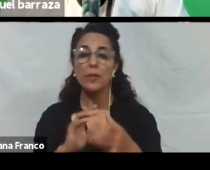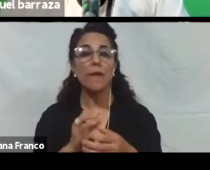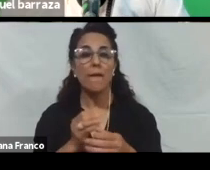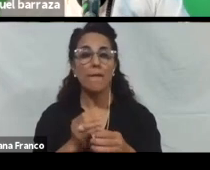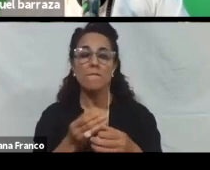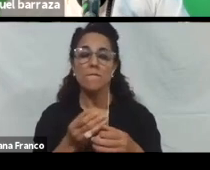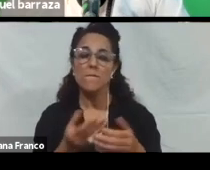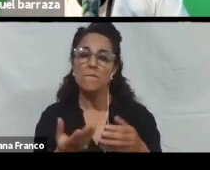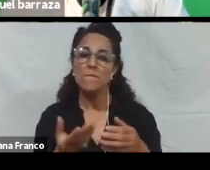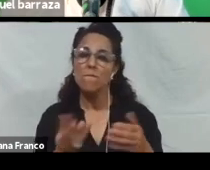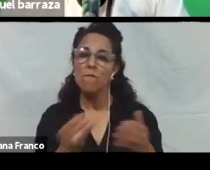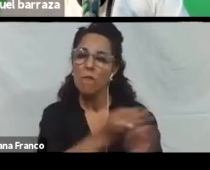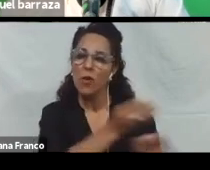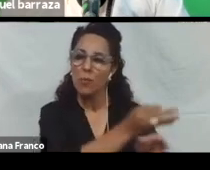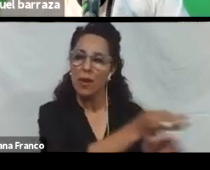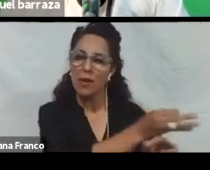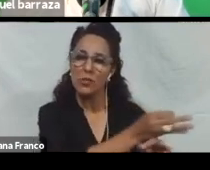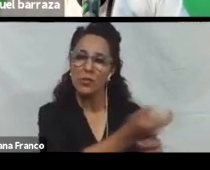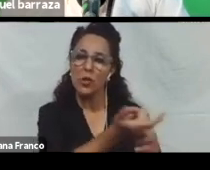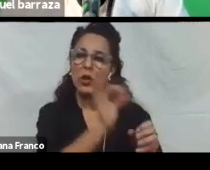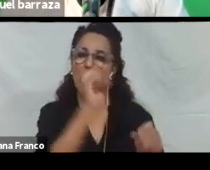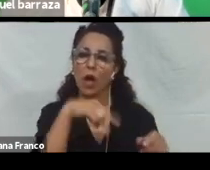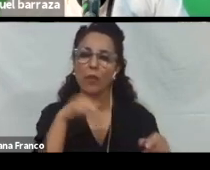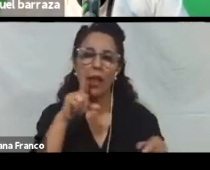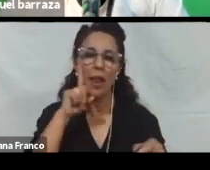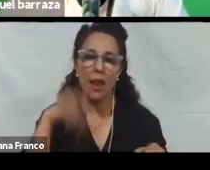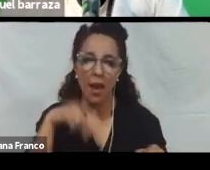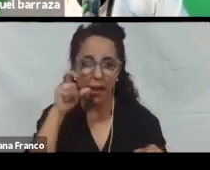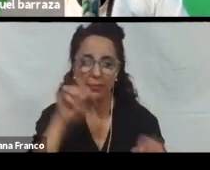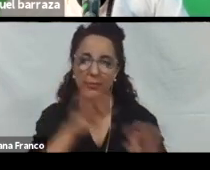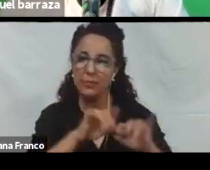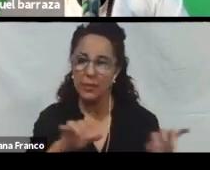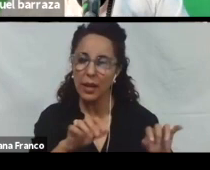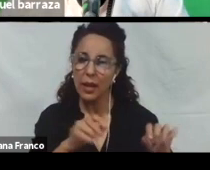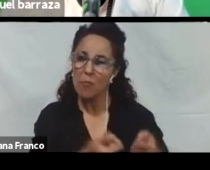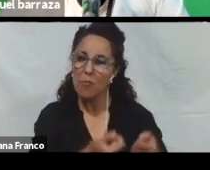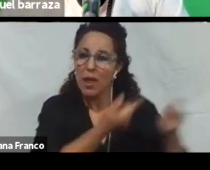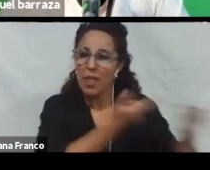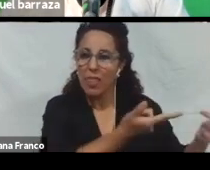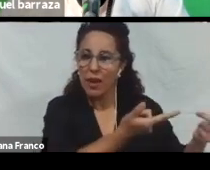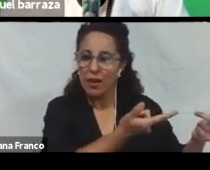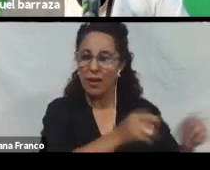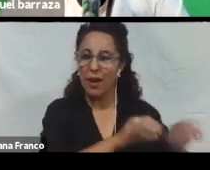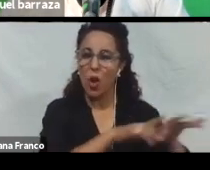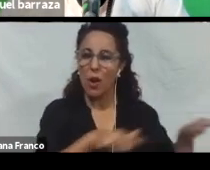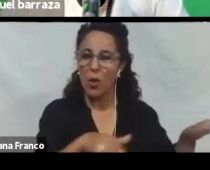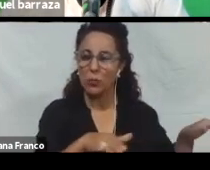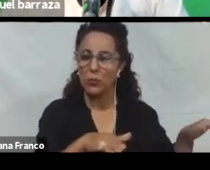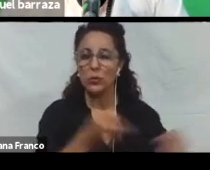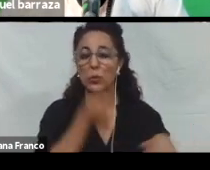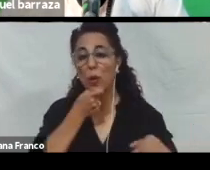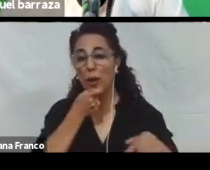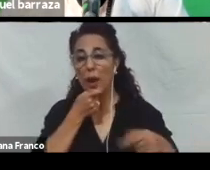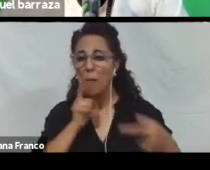tenés. Un montón de herramientas. Para generar. Esos recursos. el alumno. Por ejemplo. Interacción. Como